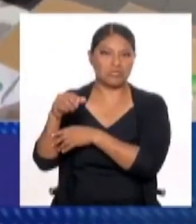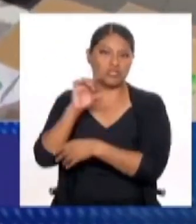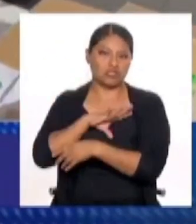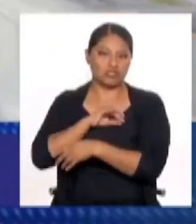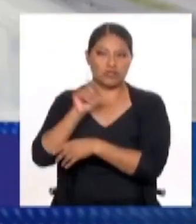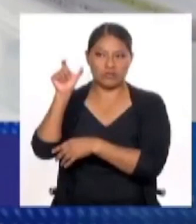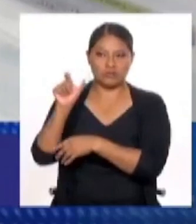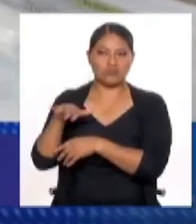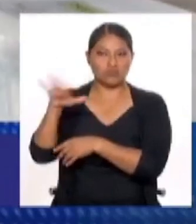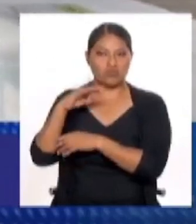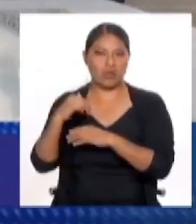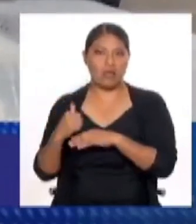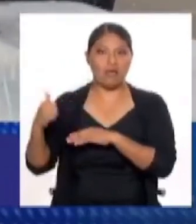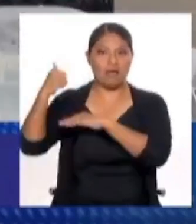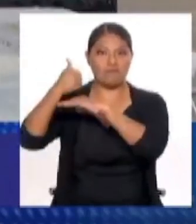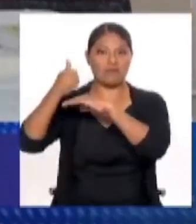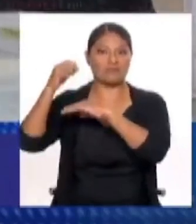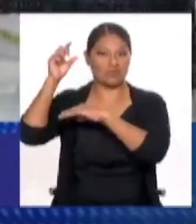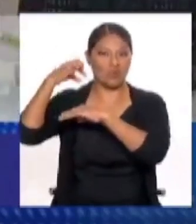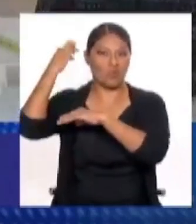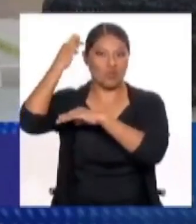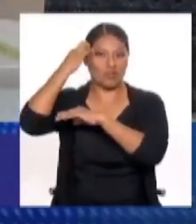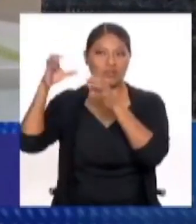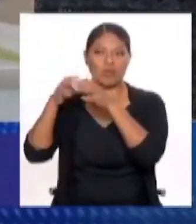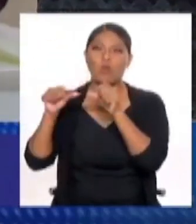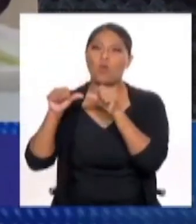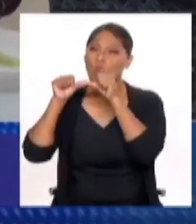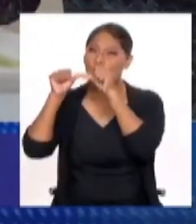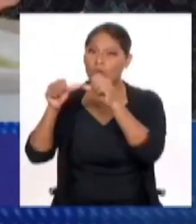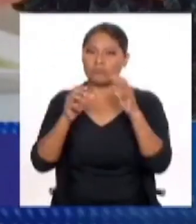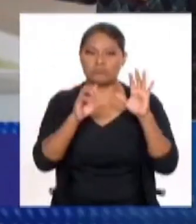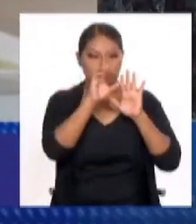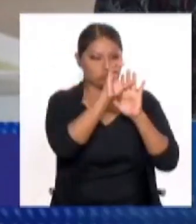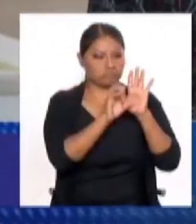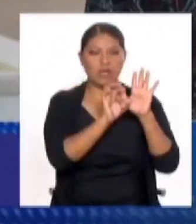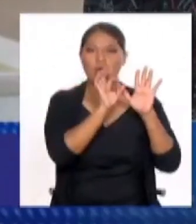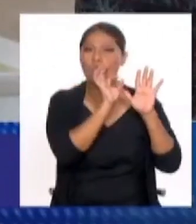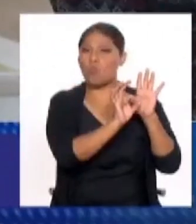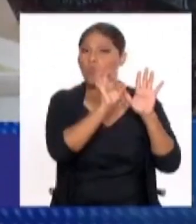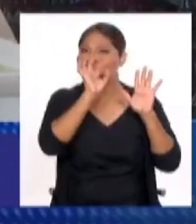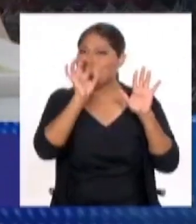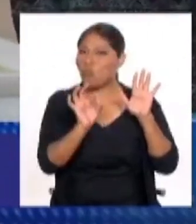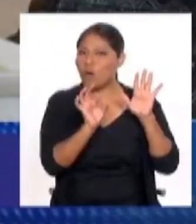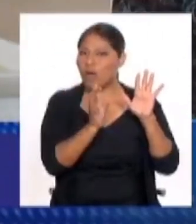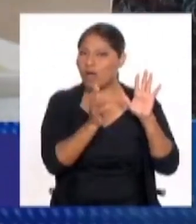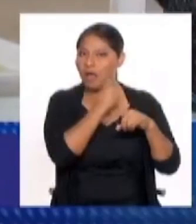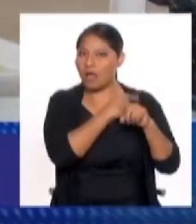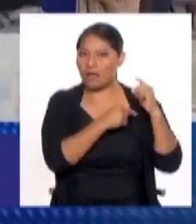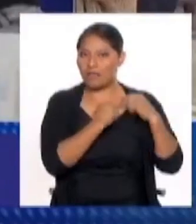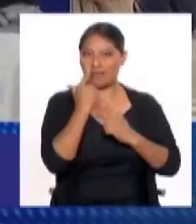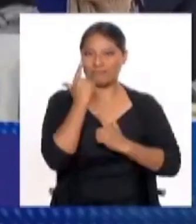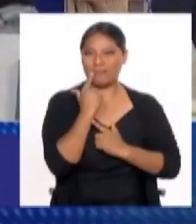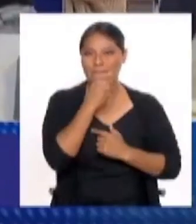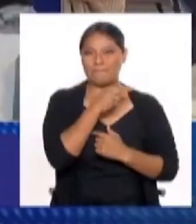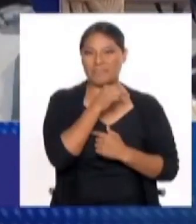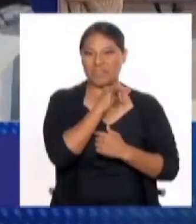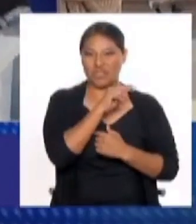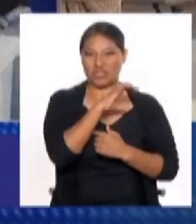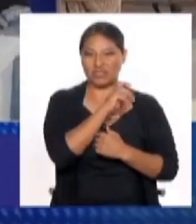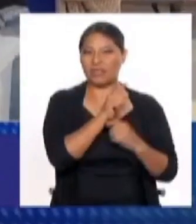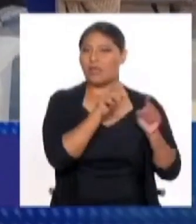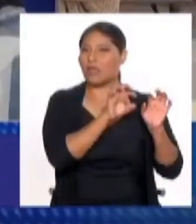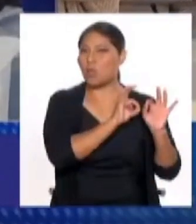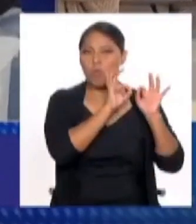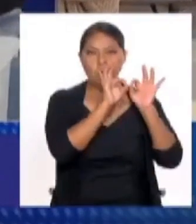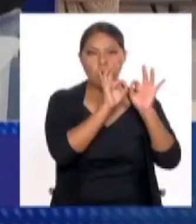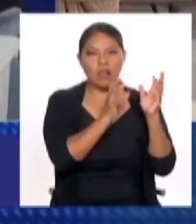van a mantener parte de la actual constitución de Pinochet y lo